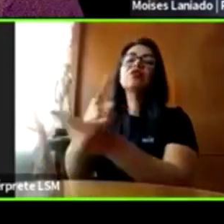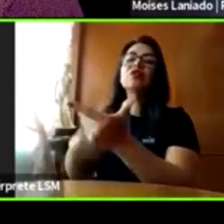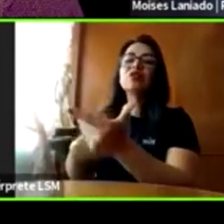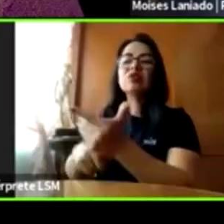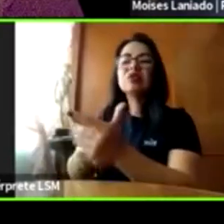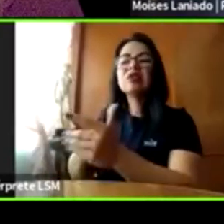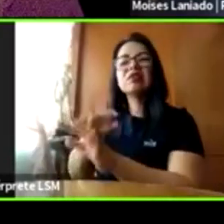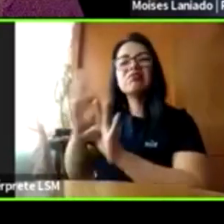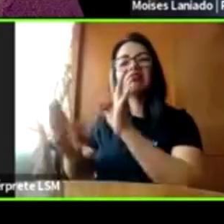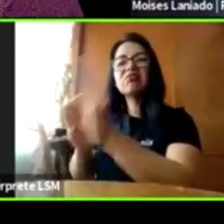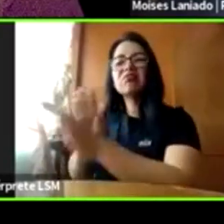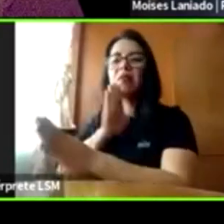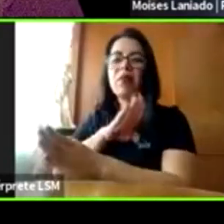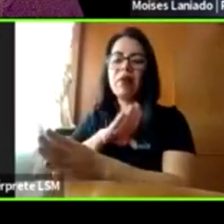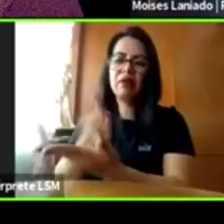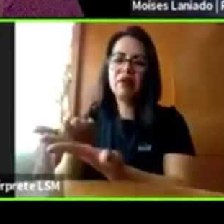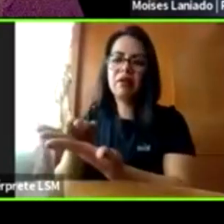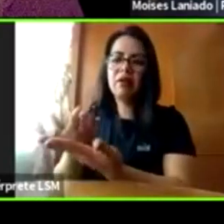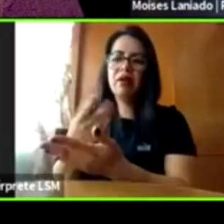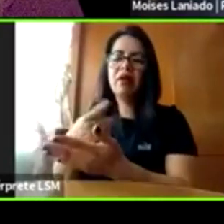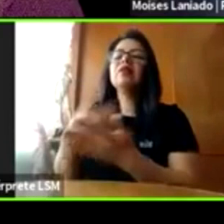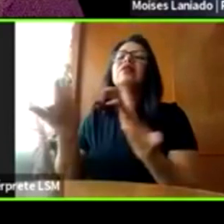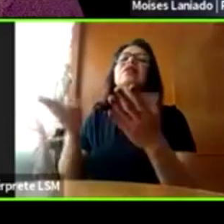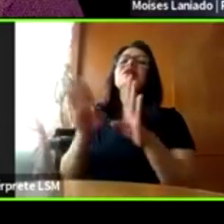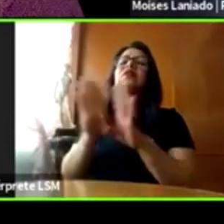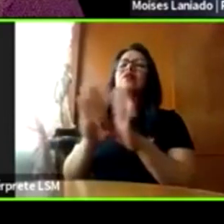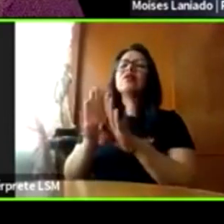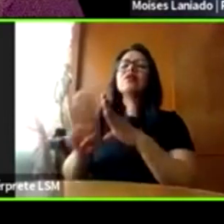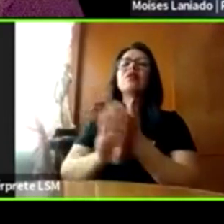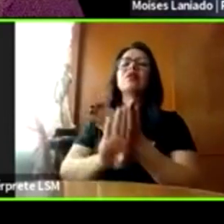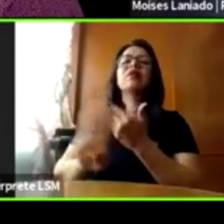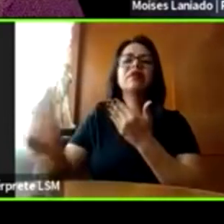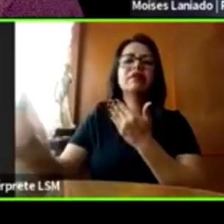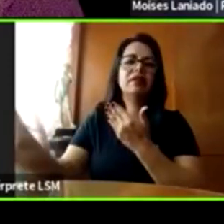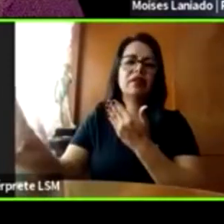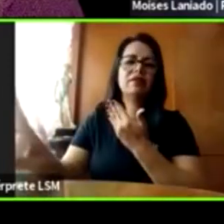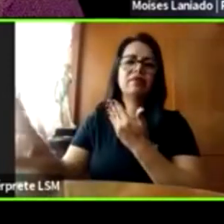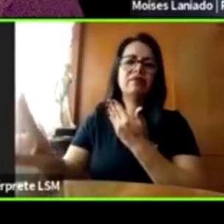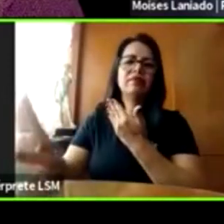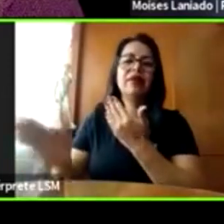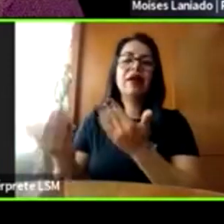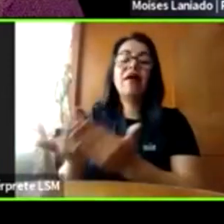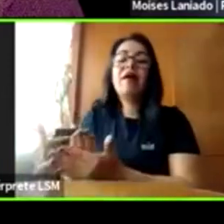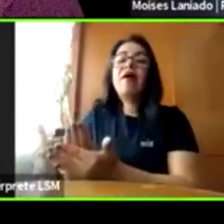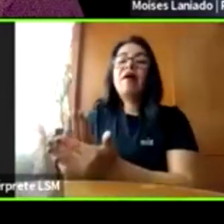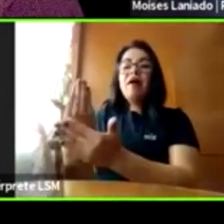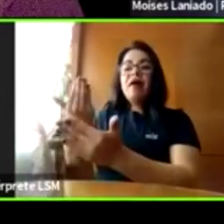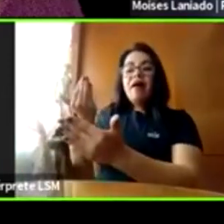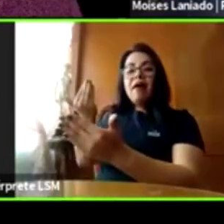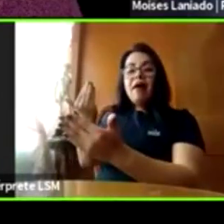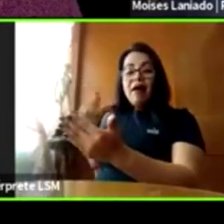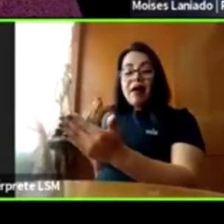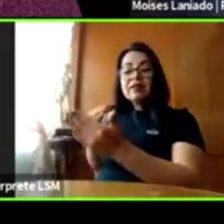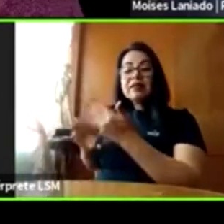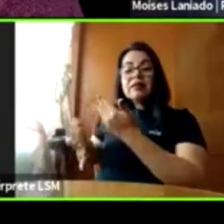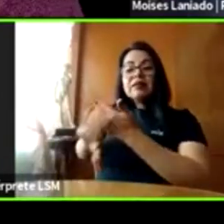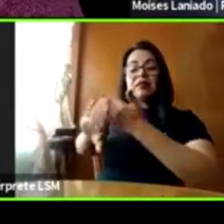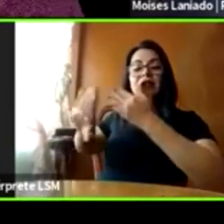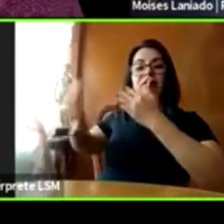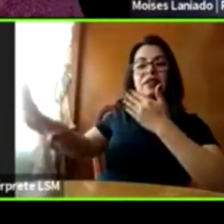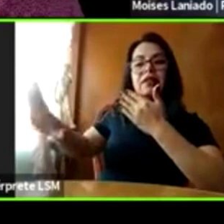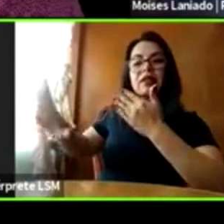violencia sexual, tenemos que hacer una prevención de otro tipo de violencias y de otro tipo de